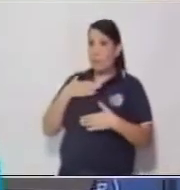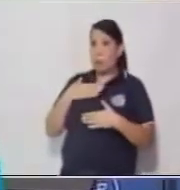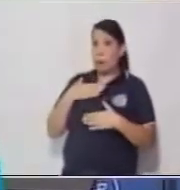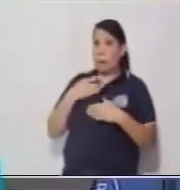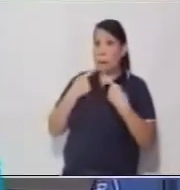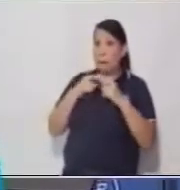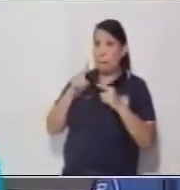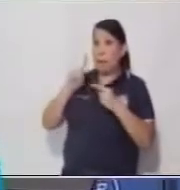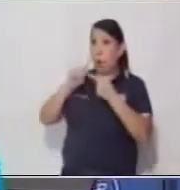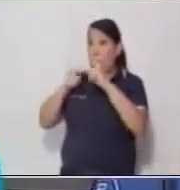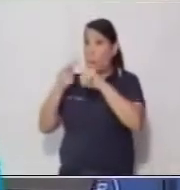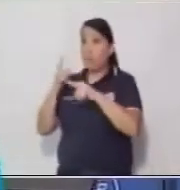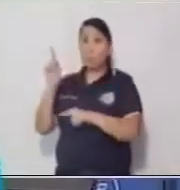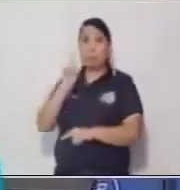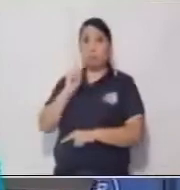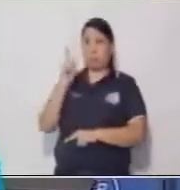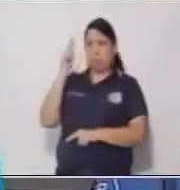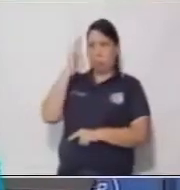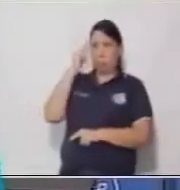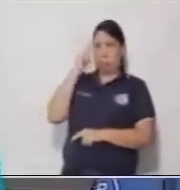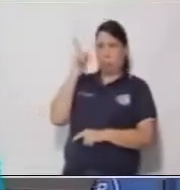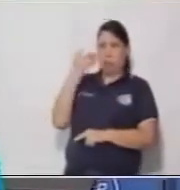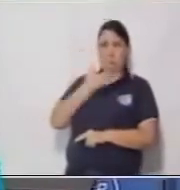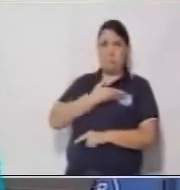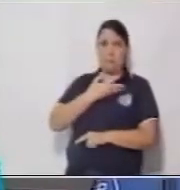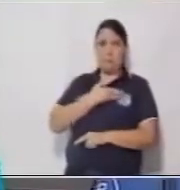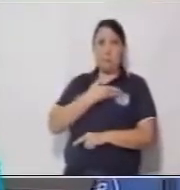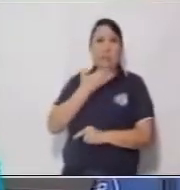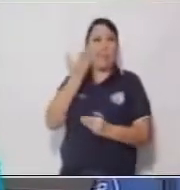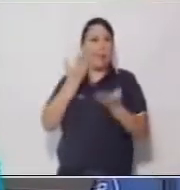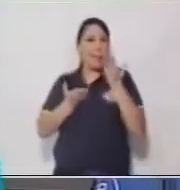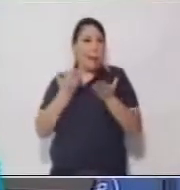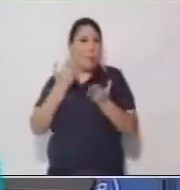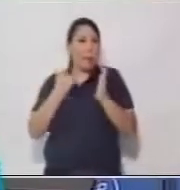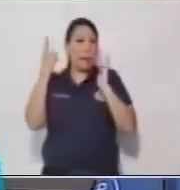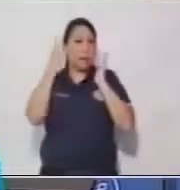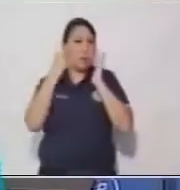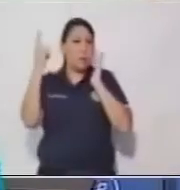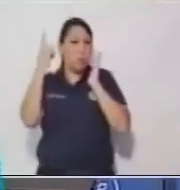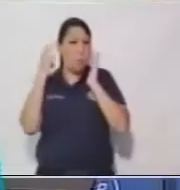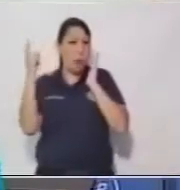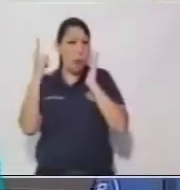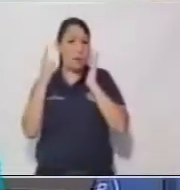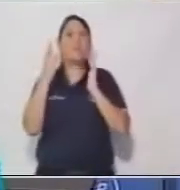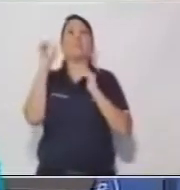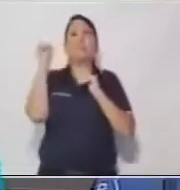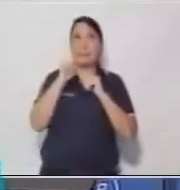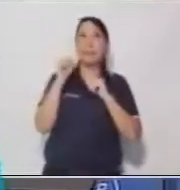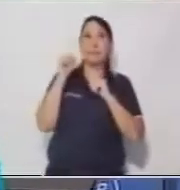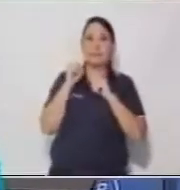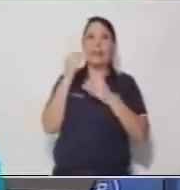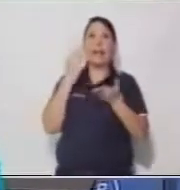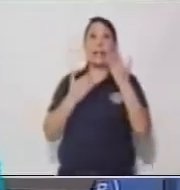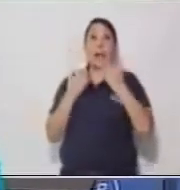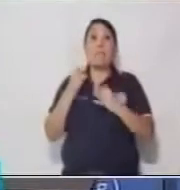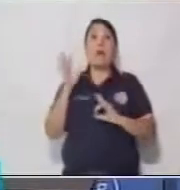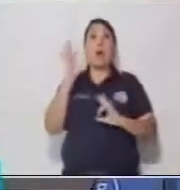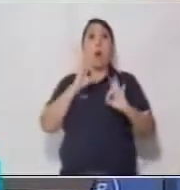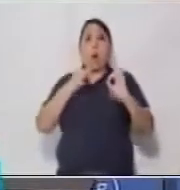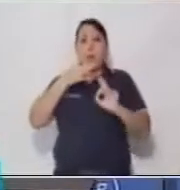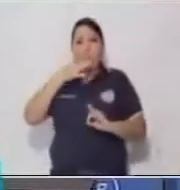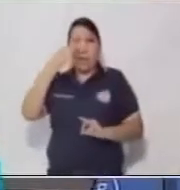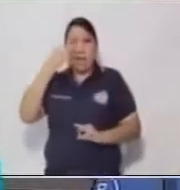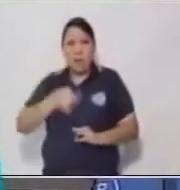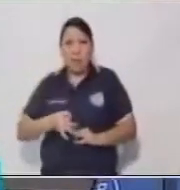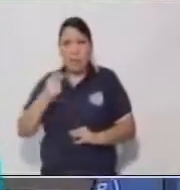Pero nadie recuerda nada. ¿Será que solo bromean? ¿Lo soñé? ¿O en verdad existen las